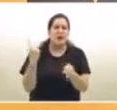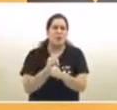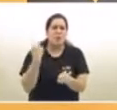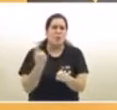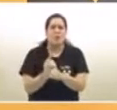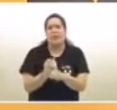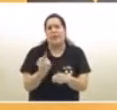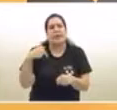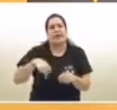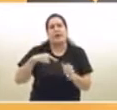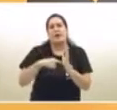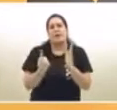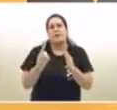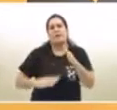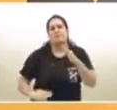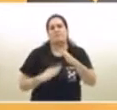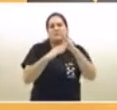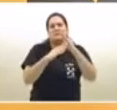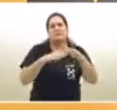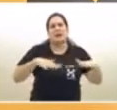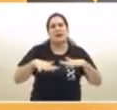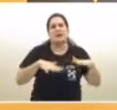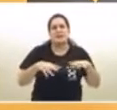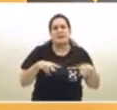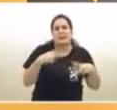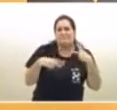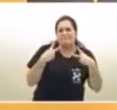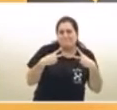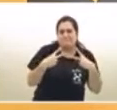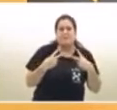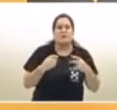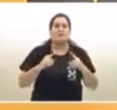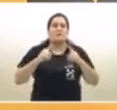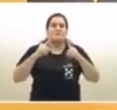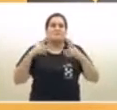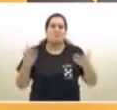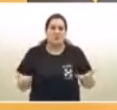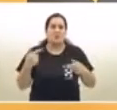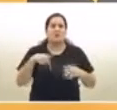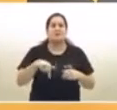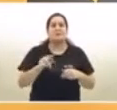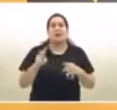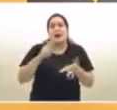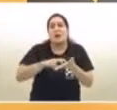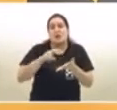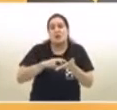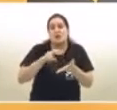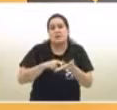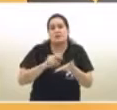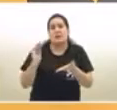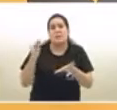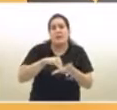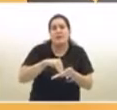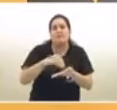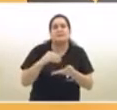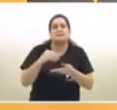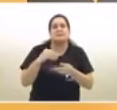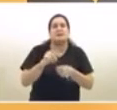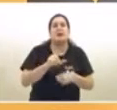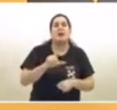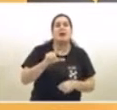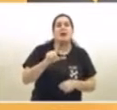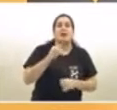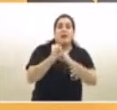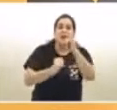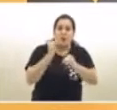es el sector gastronómico en todas sus formas. Por eso, además de esta noticia, esta semana la legislatura